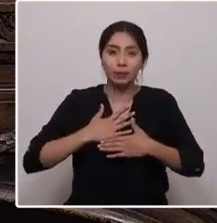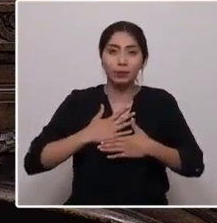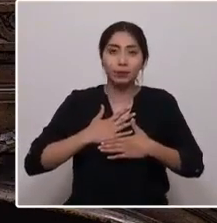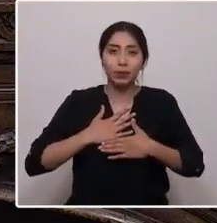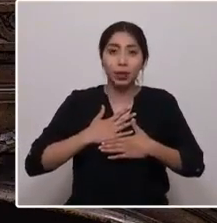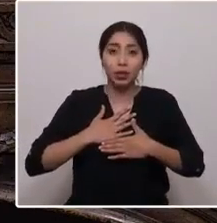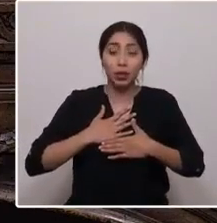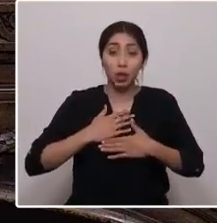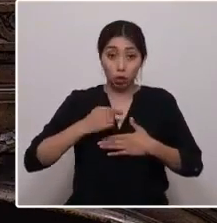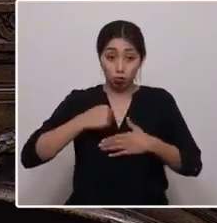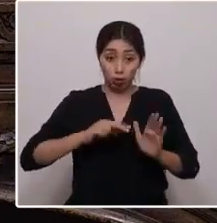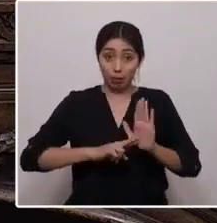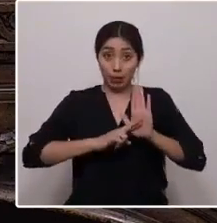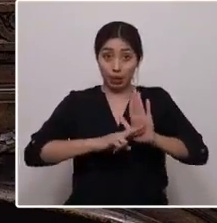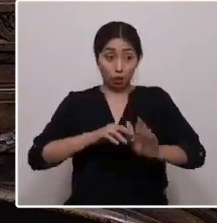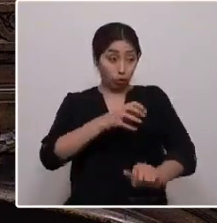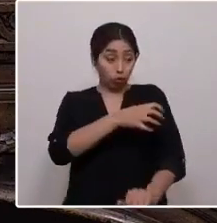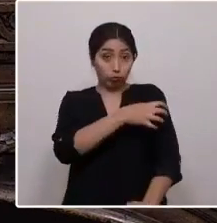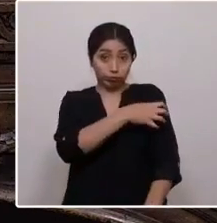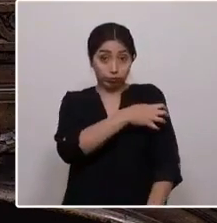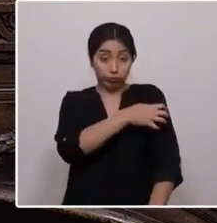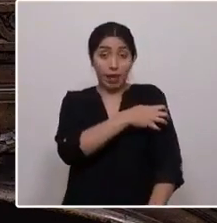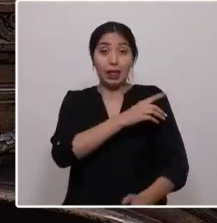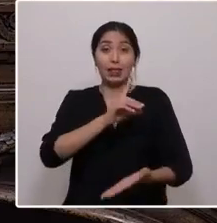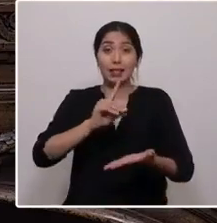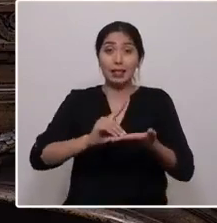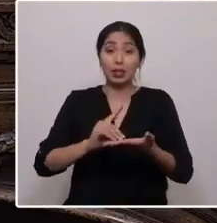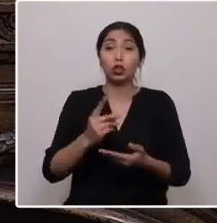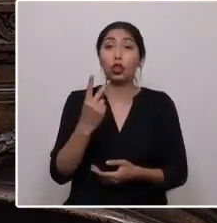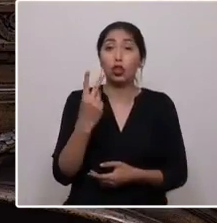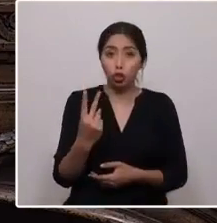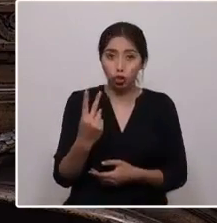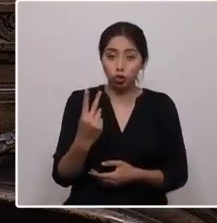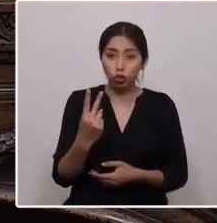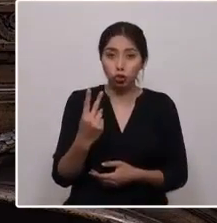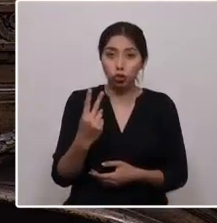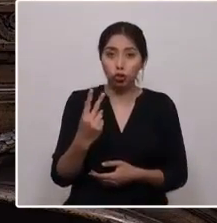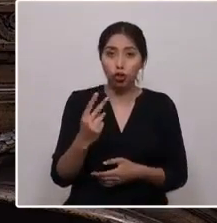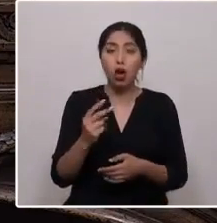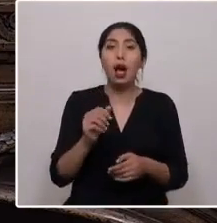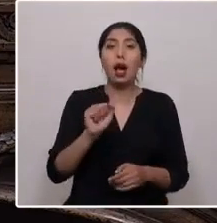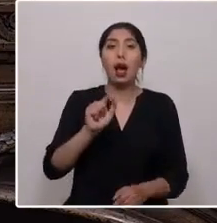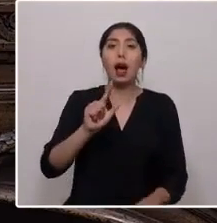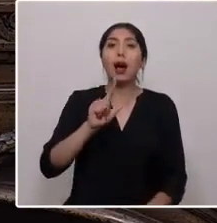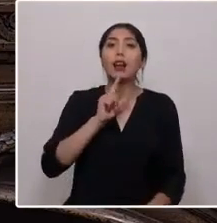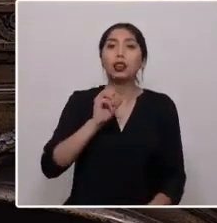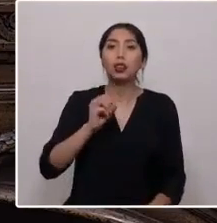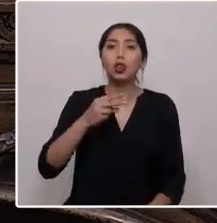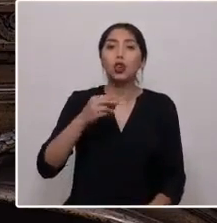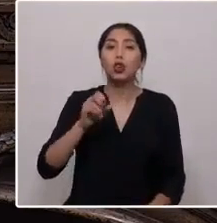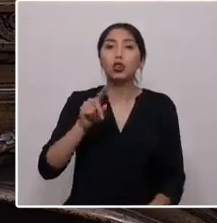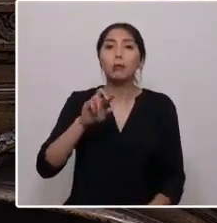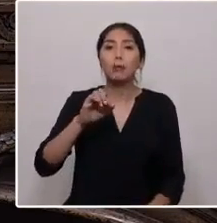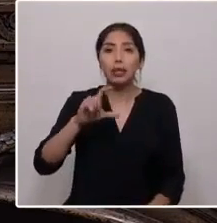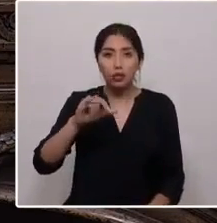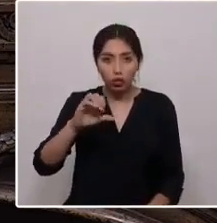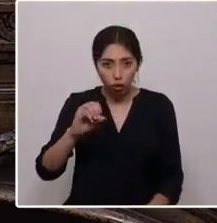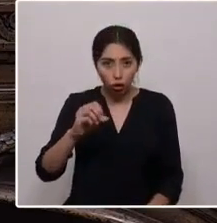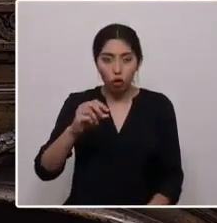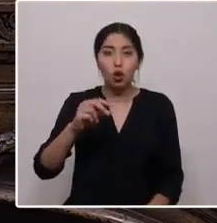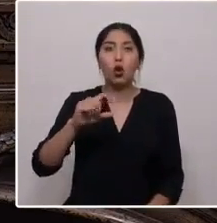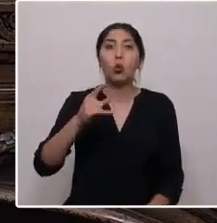represento, Distrito 2, Alto Hospicio, Camiña, Colchane, Guara, Iquique,